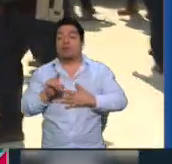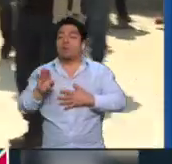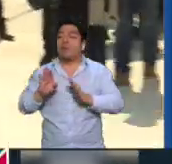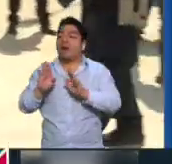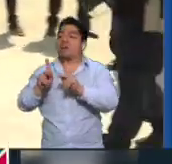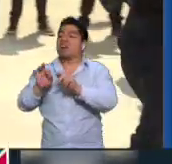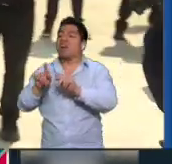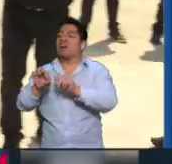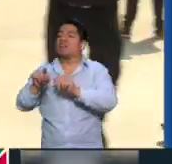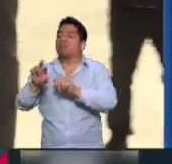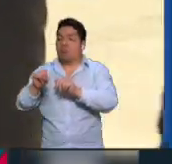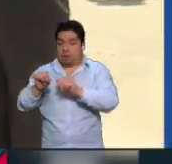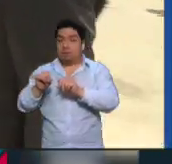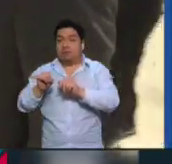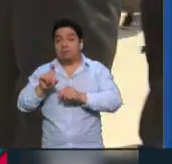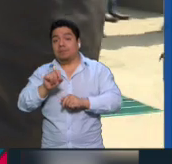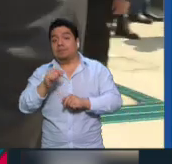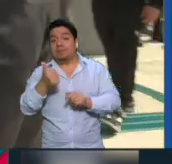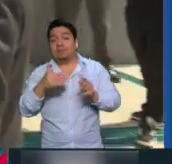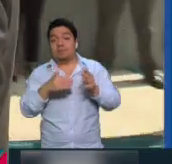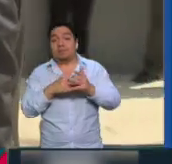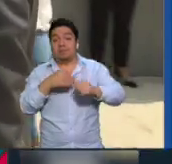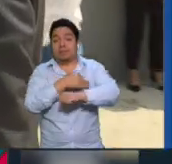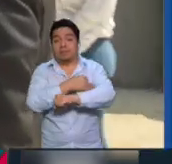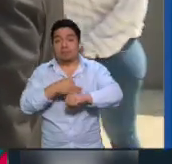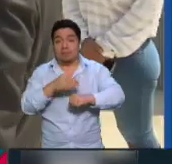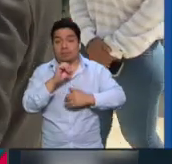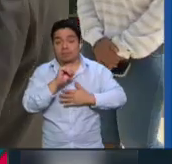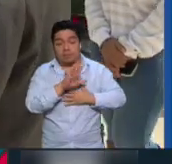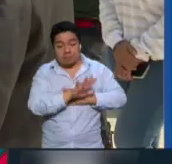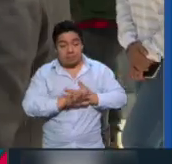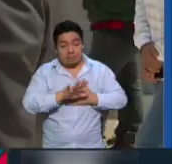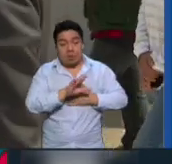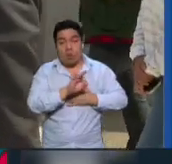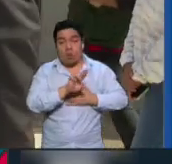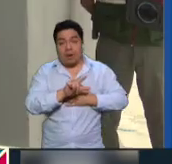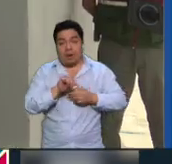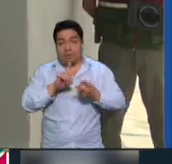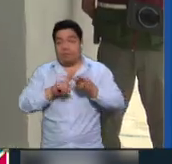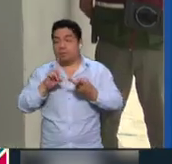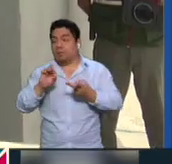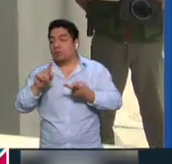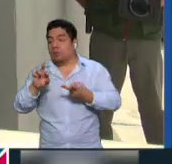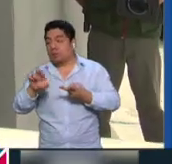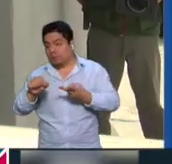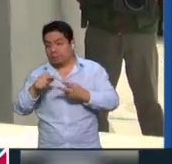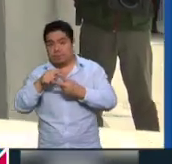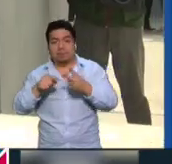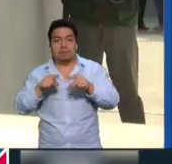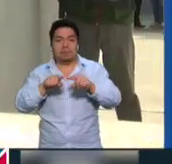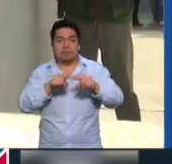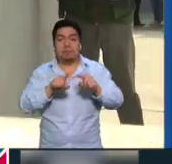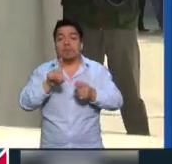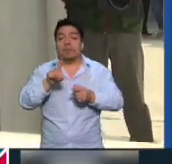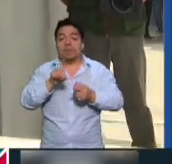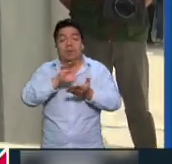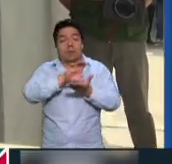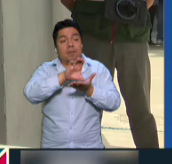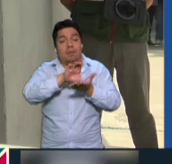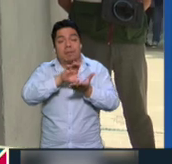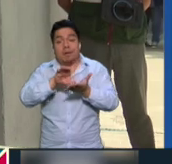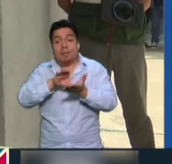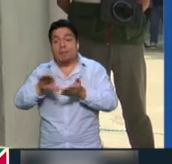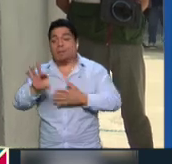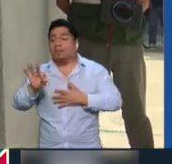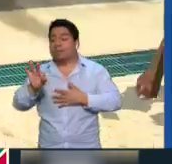esta demarcación que beneficiará a 26 mil familias de las colonias obreras y doctores, con un aporte a la red de distribución de agua de 40 litros por